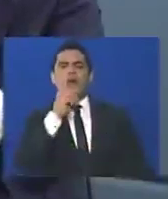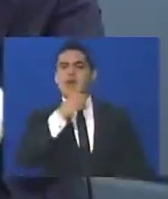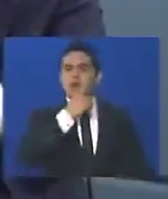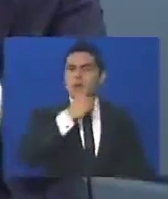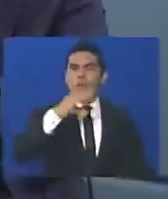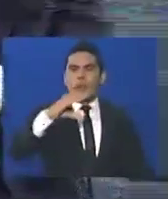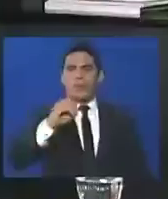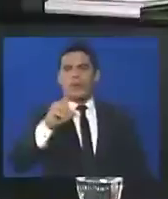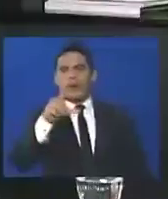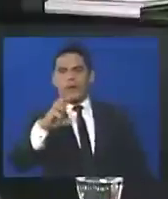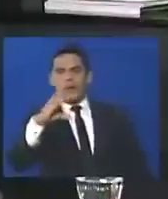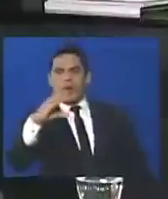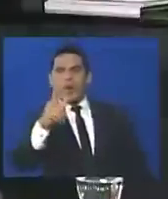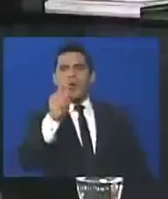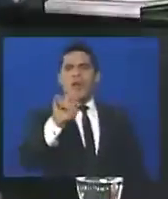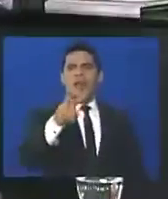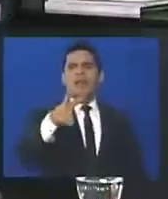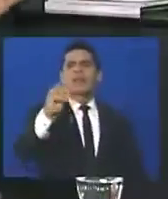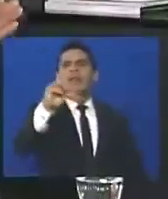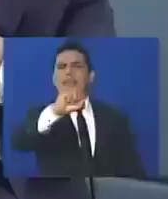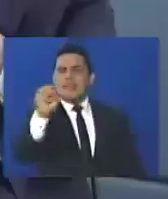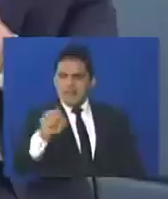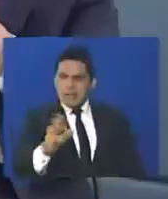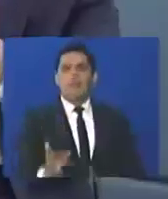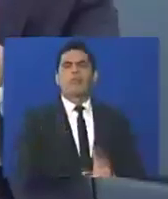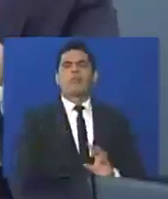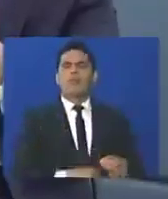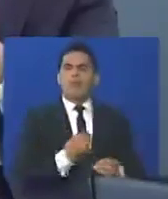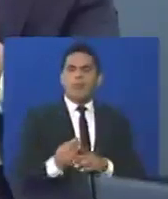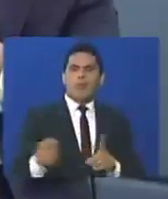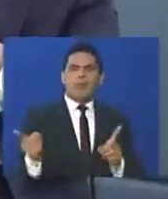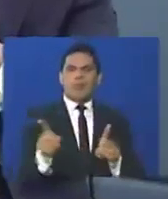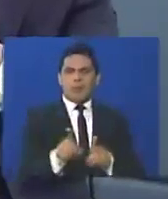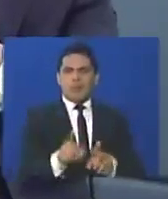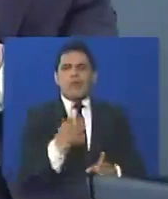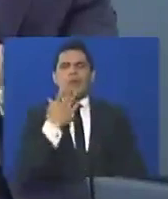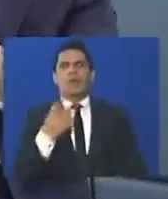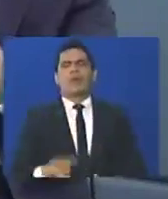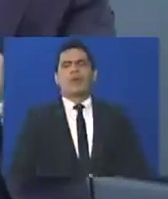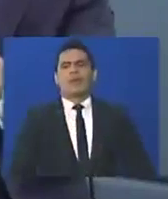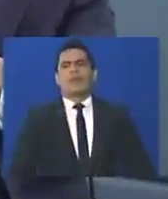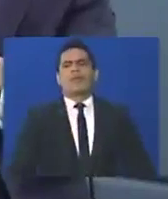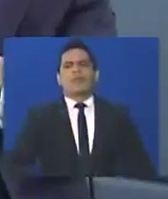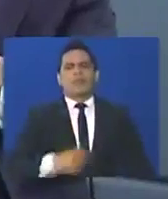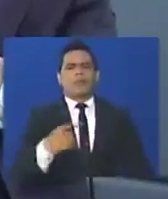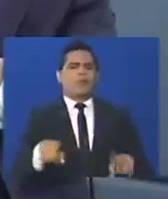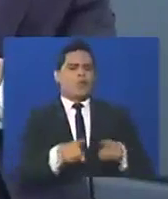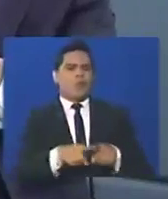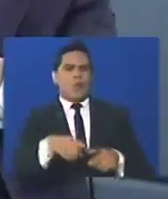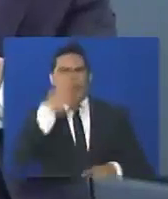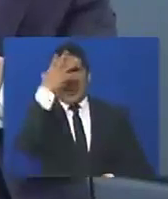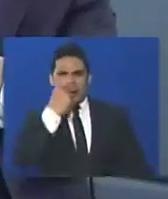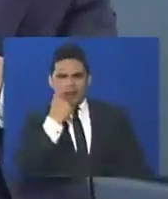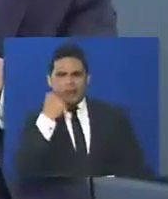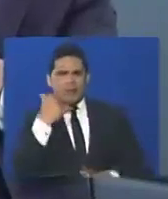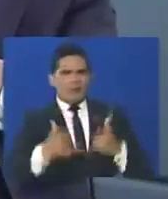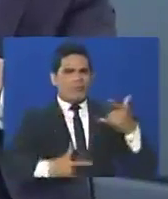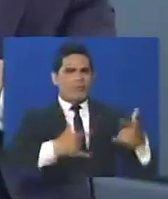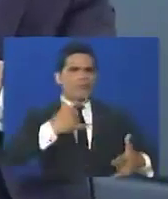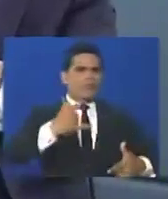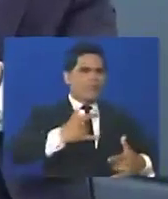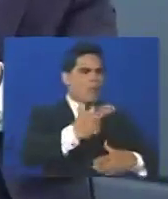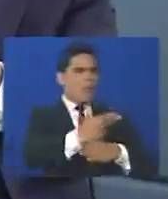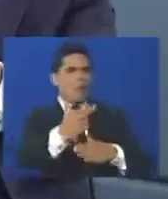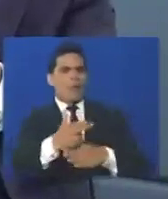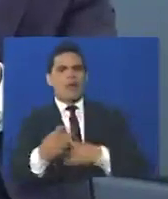colectivos, eso está claro, hay quienes han usurpado el nombre de colectivos, y son vulgares bandas armadas, entonces,